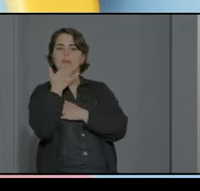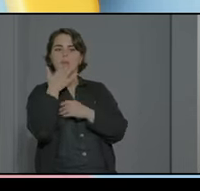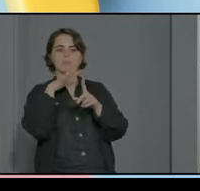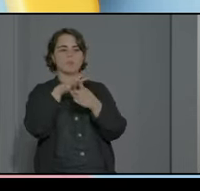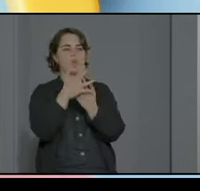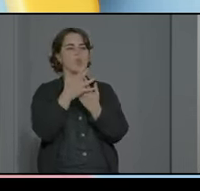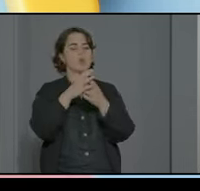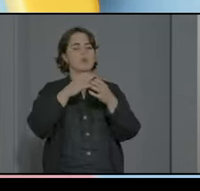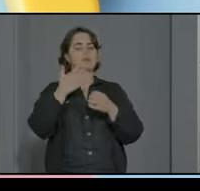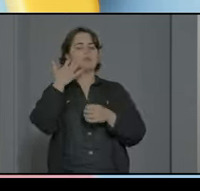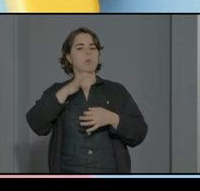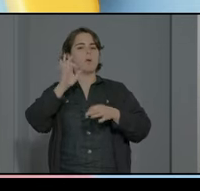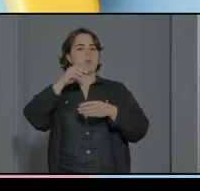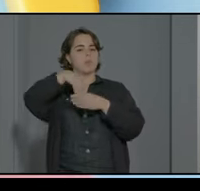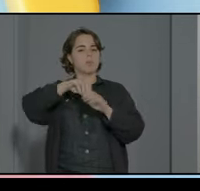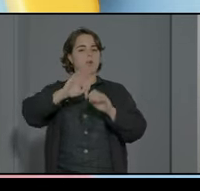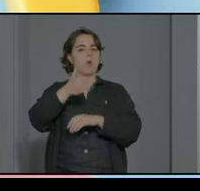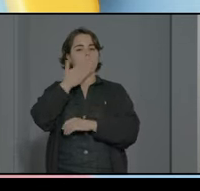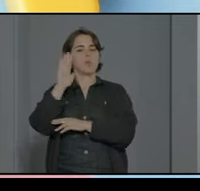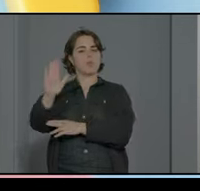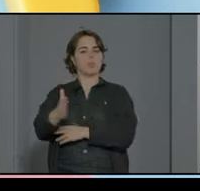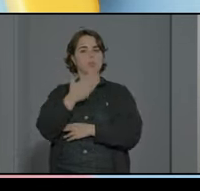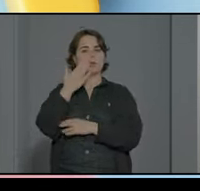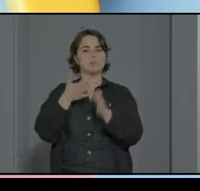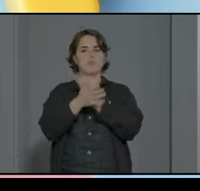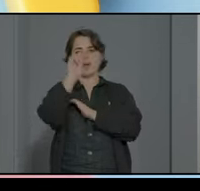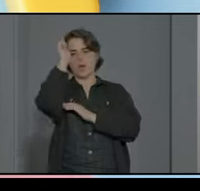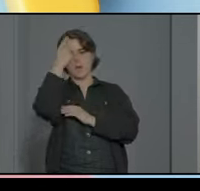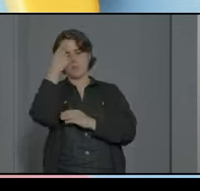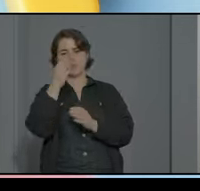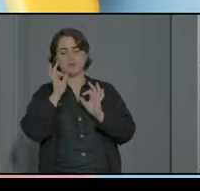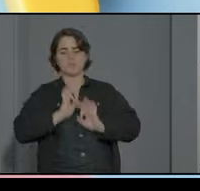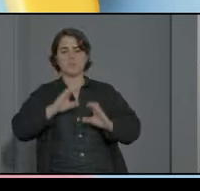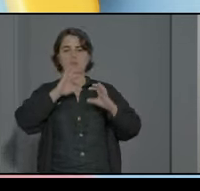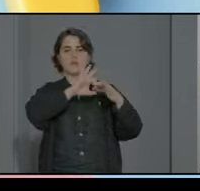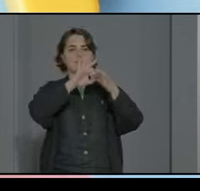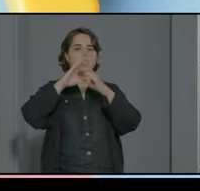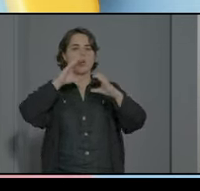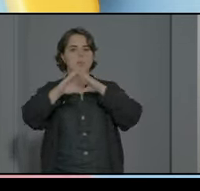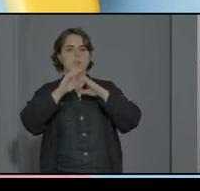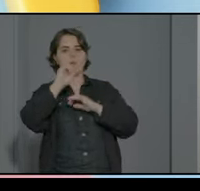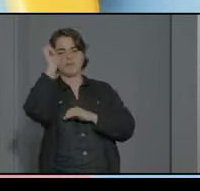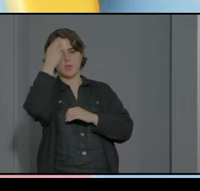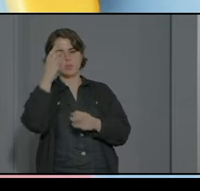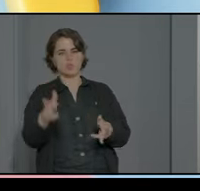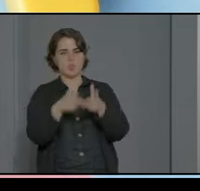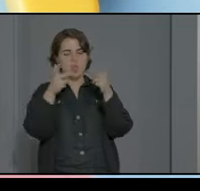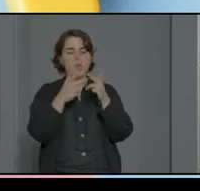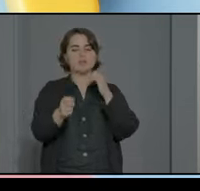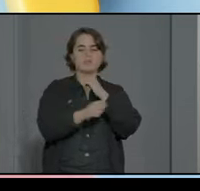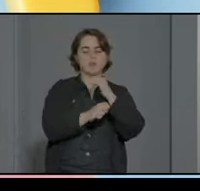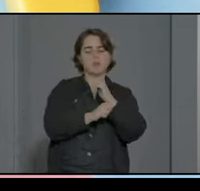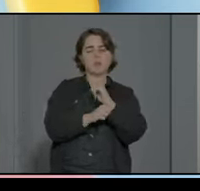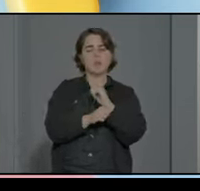colegio entonces vamos a entrenar habilidades y destrezas relacionadas con la comunicación habilidades sociales estrategias de control